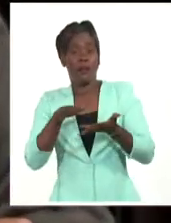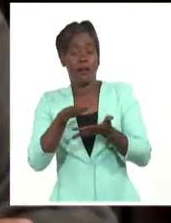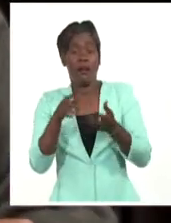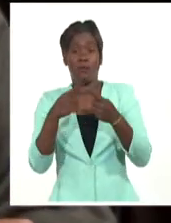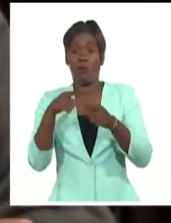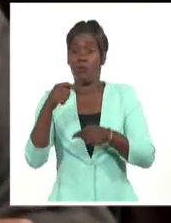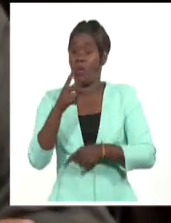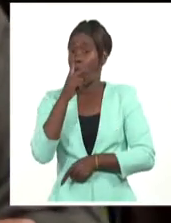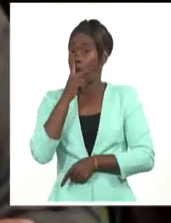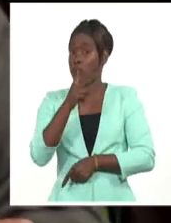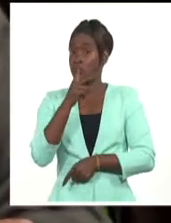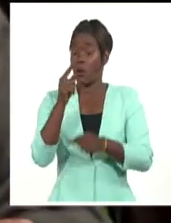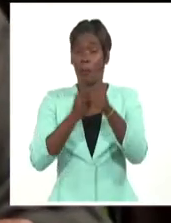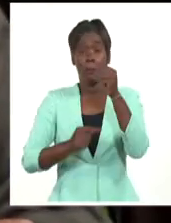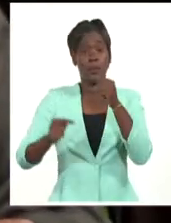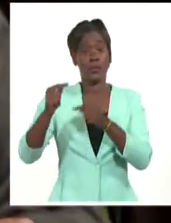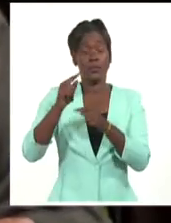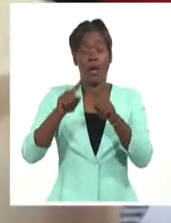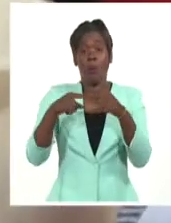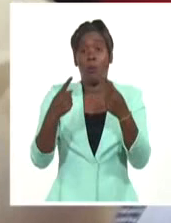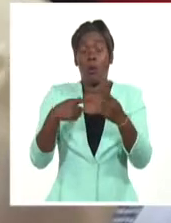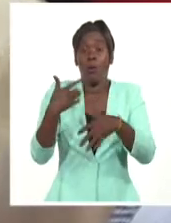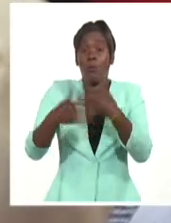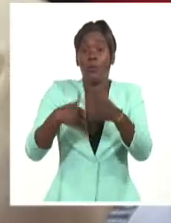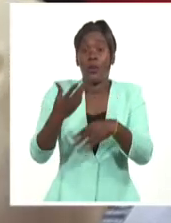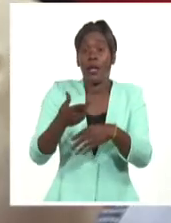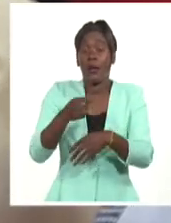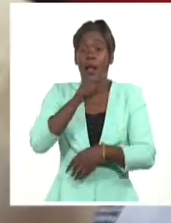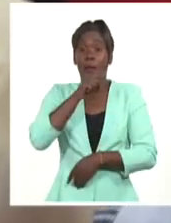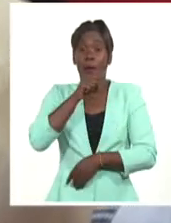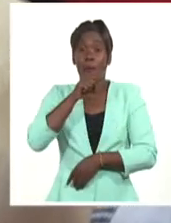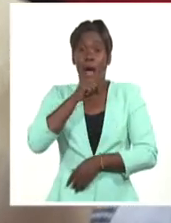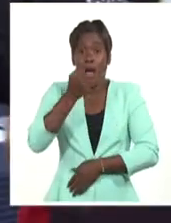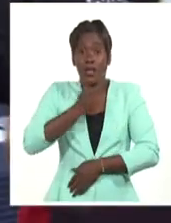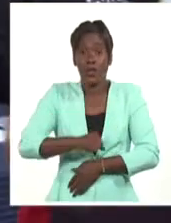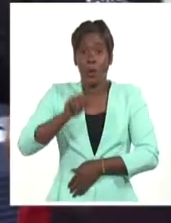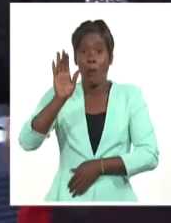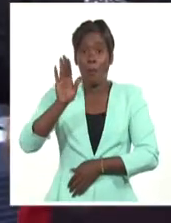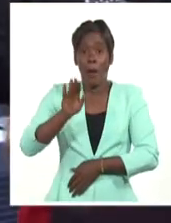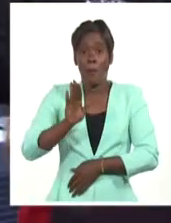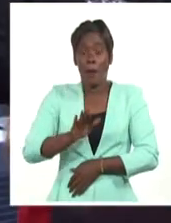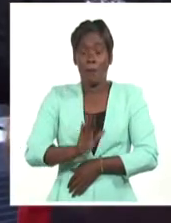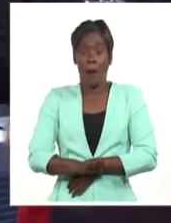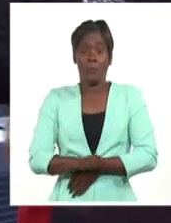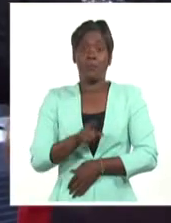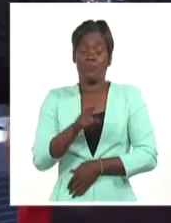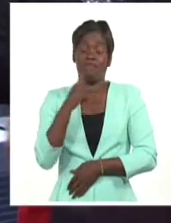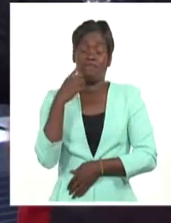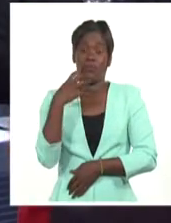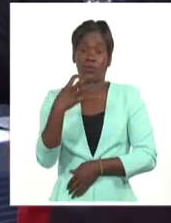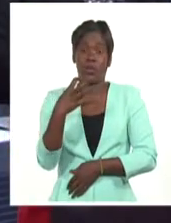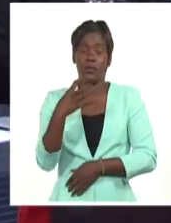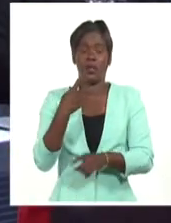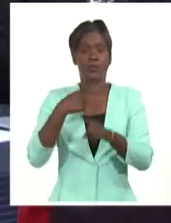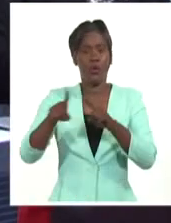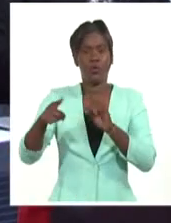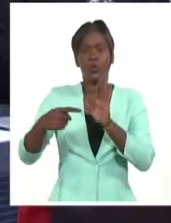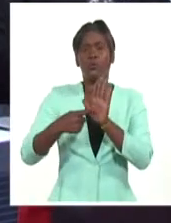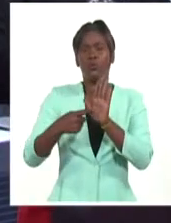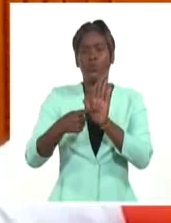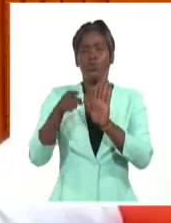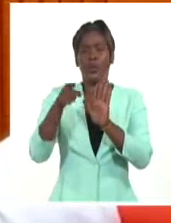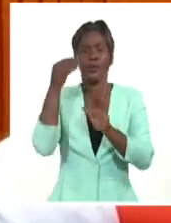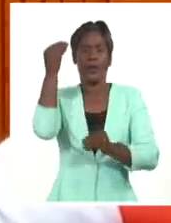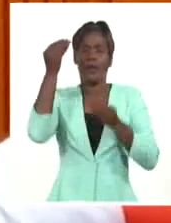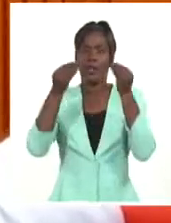atención dedicó el premier a la problemática de las madres con tres hijos o más. Otros temas fueron también objeto de análisis, entre